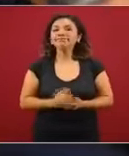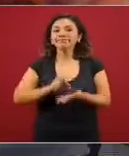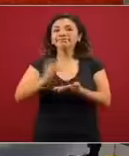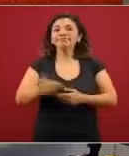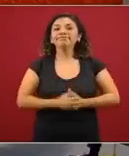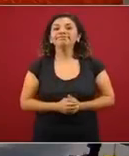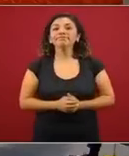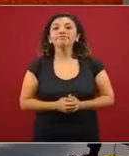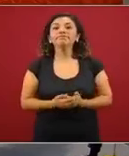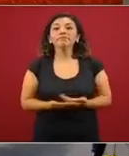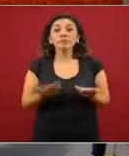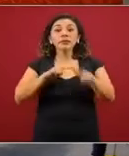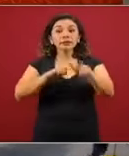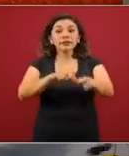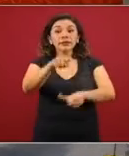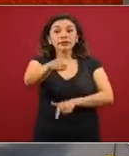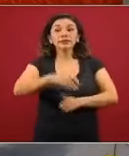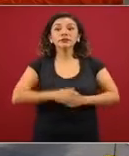¿Continuamos?